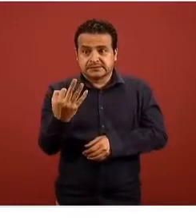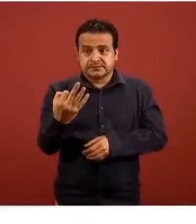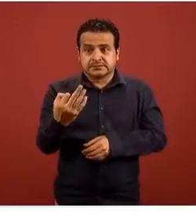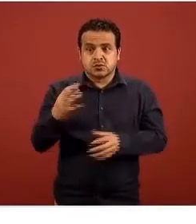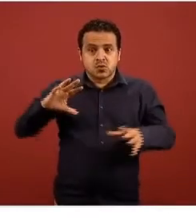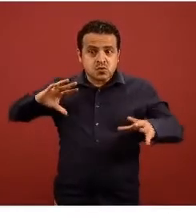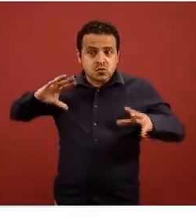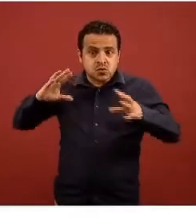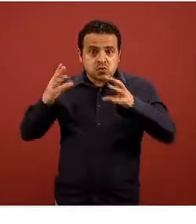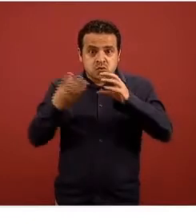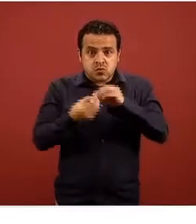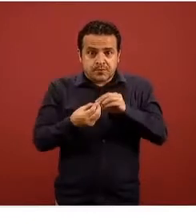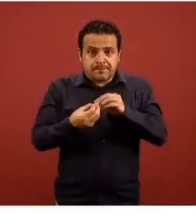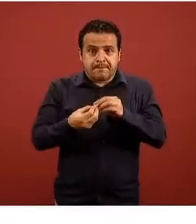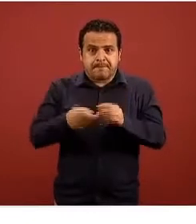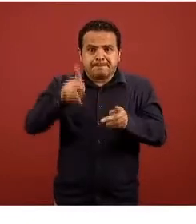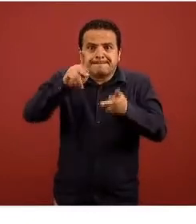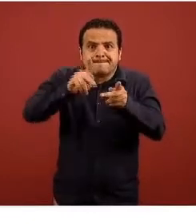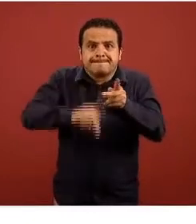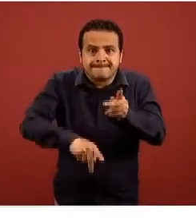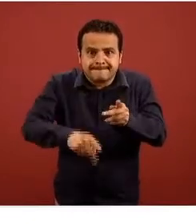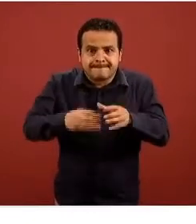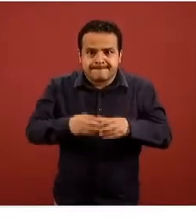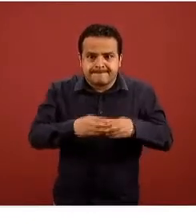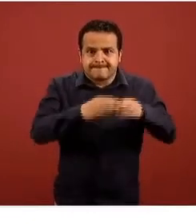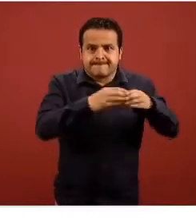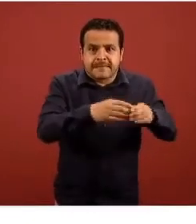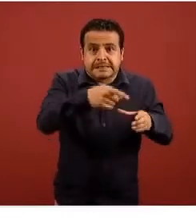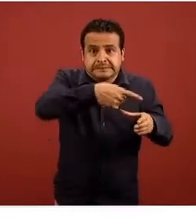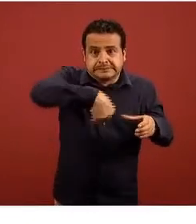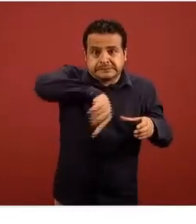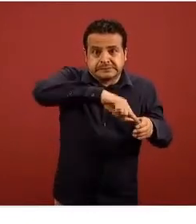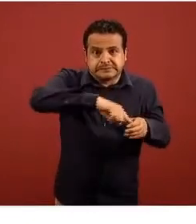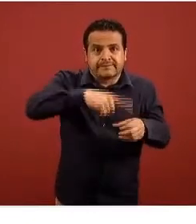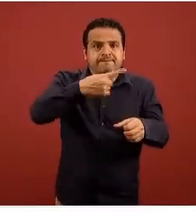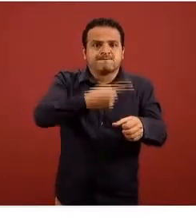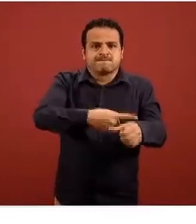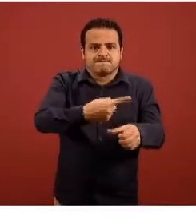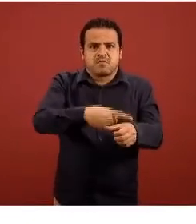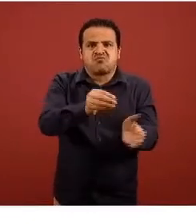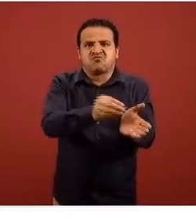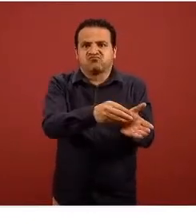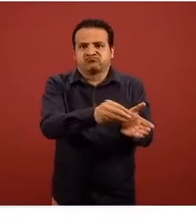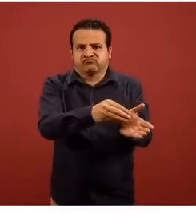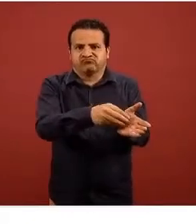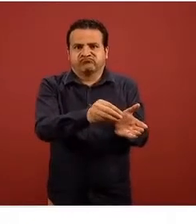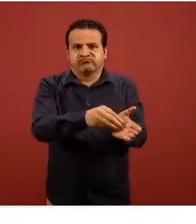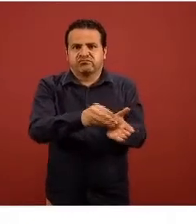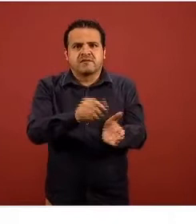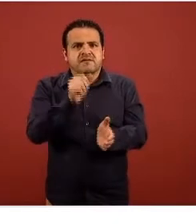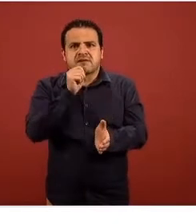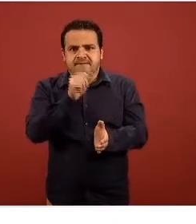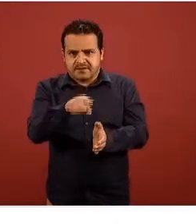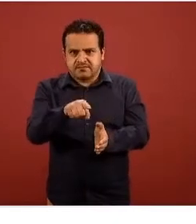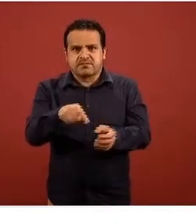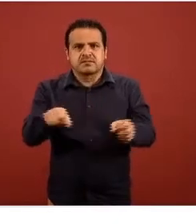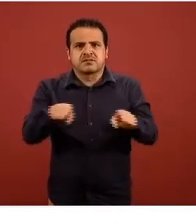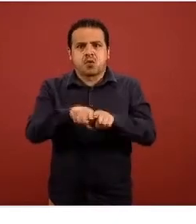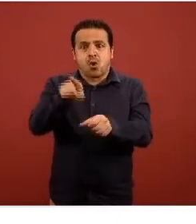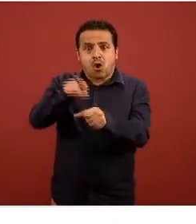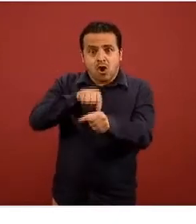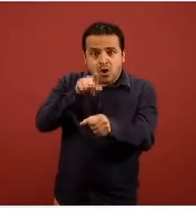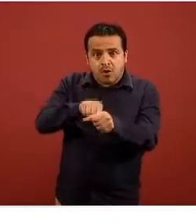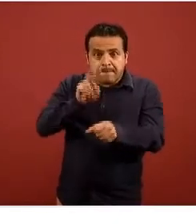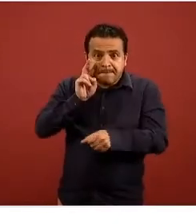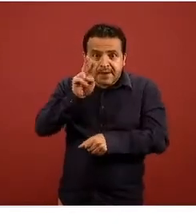confirmados hasta el momento y entonces ahora vemos cómo el mapa se ajusta en función de los colores es la misma escala de colores pero ahora se ajusta